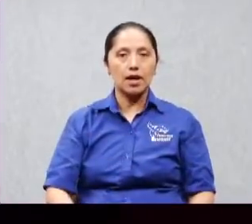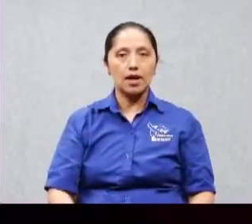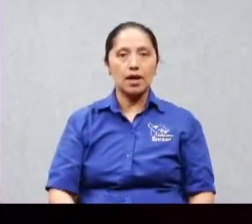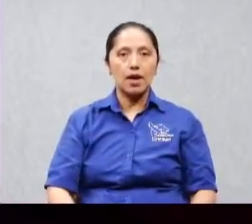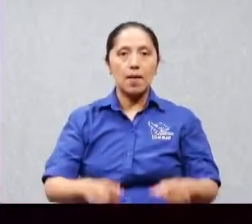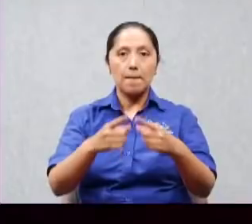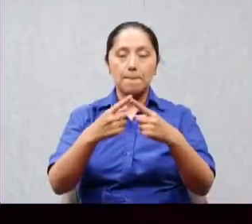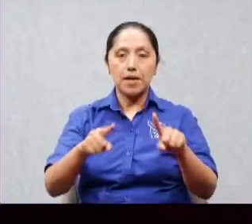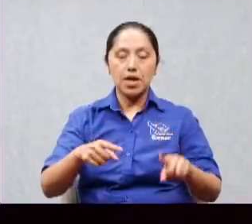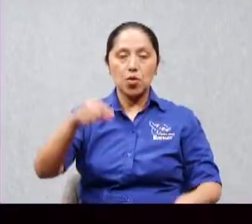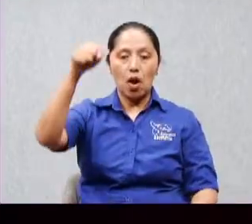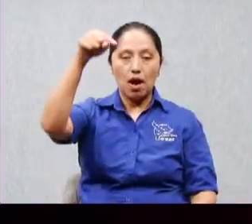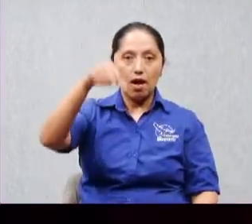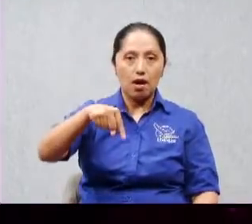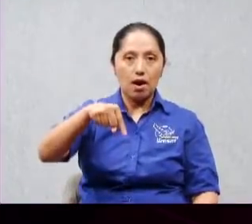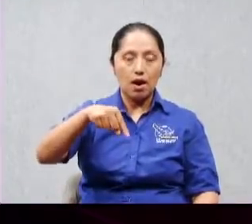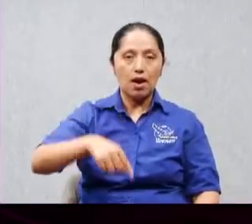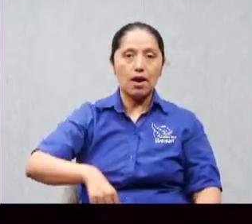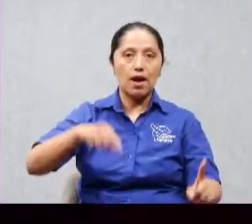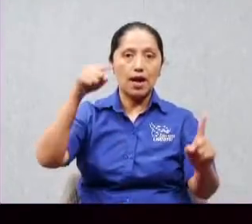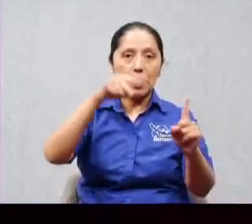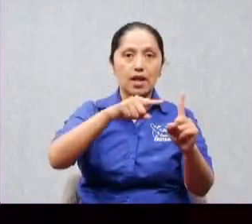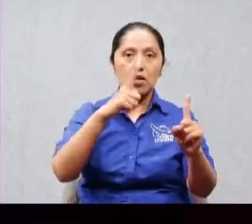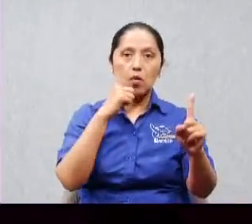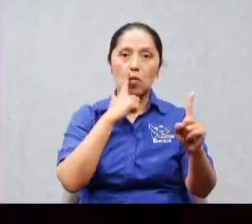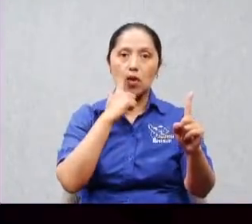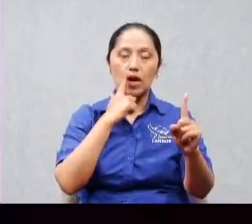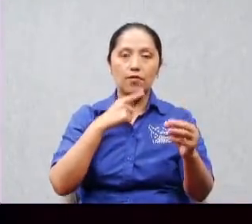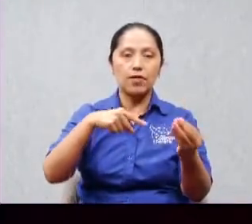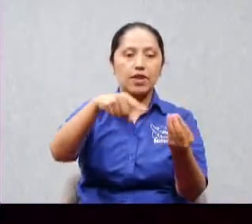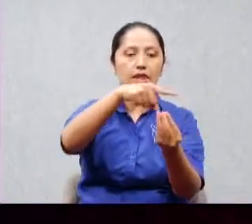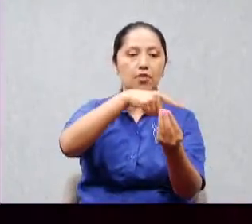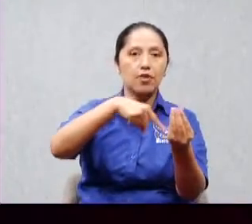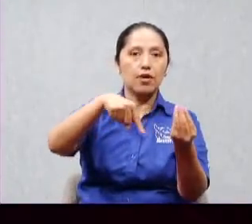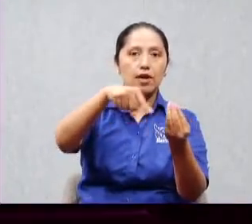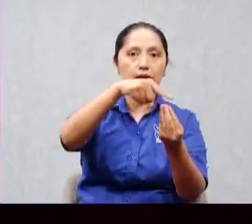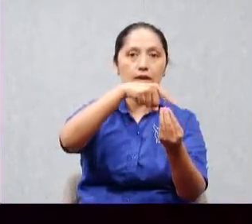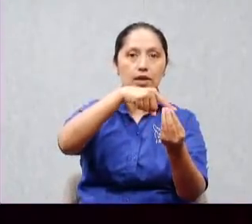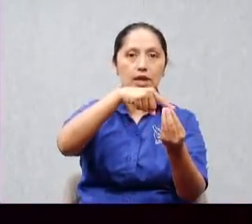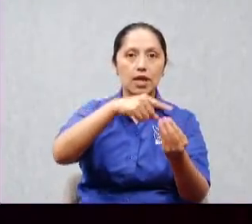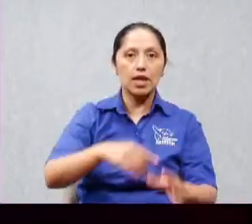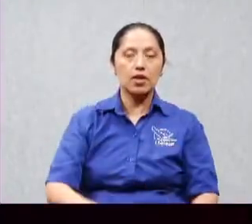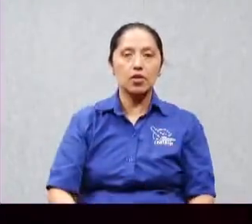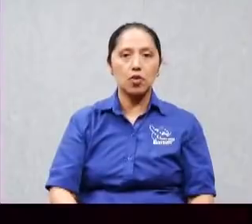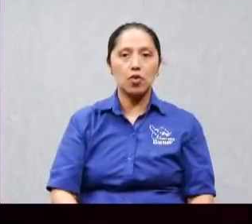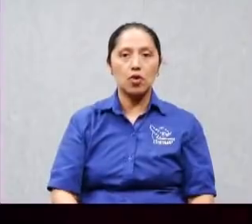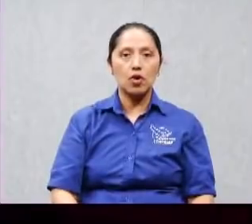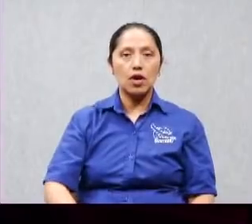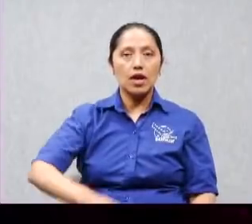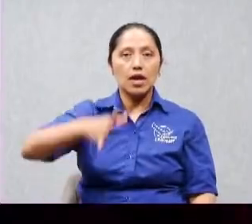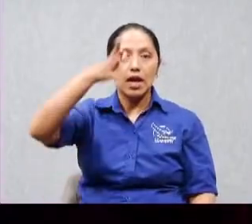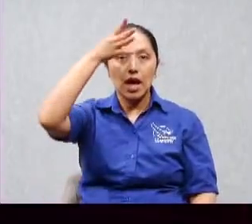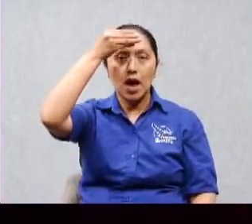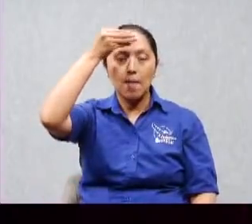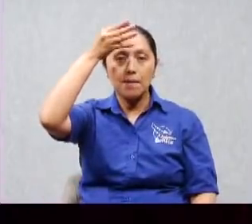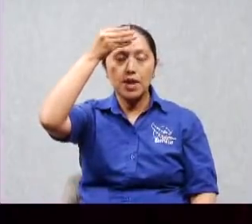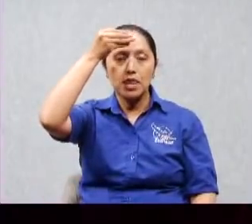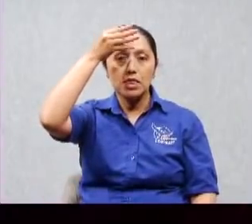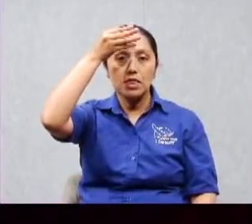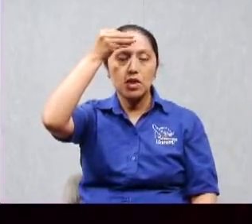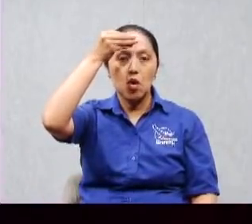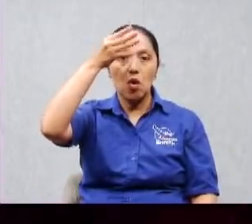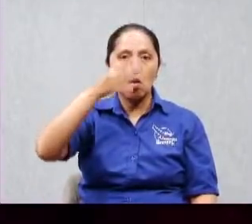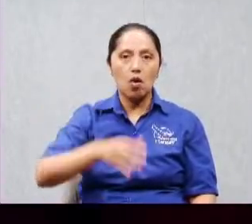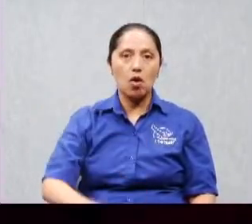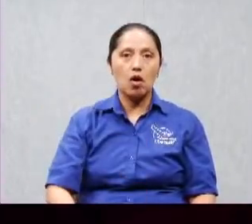instruido que fue disipulado usted sabe que el disipulado tiene un proceso lo primero